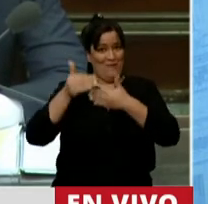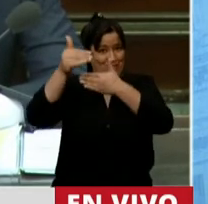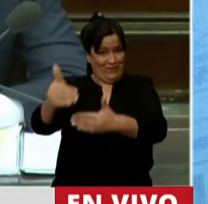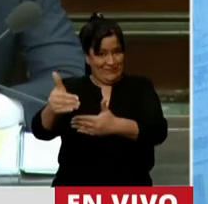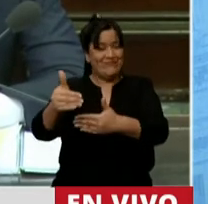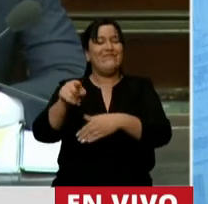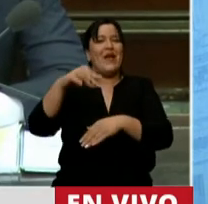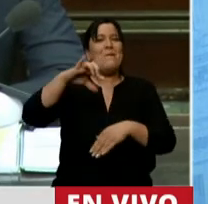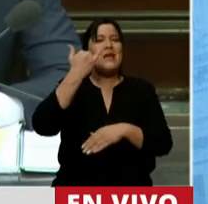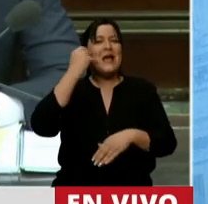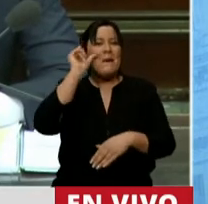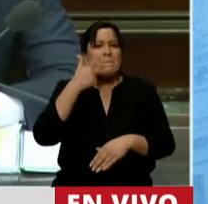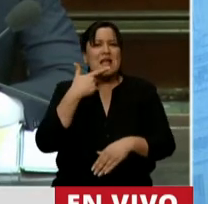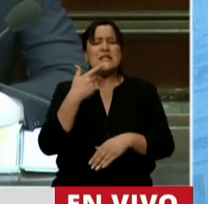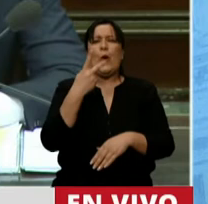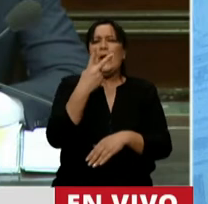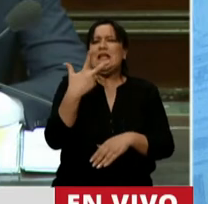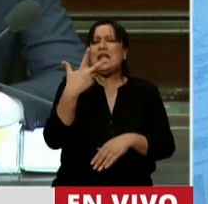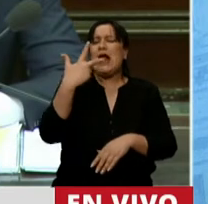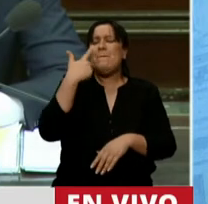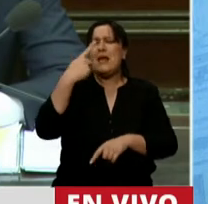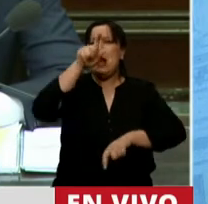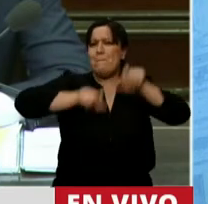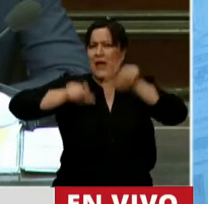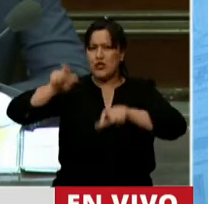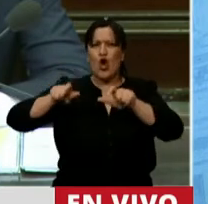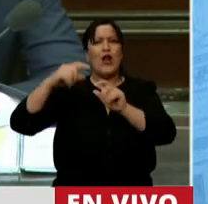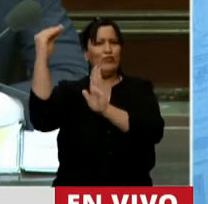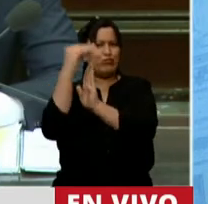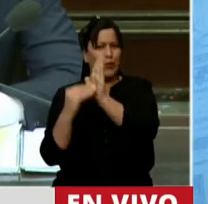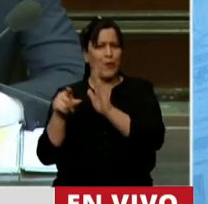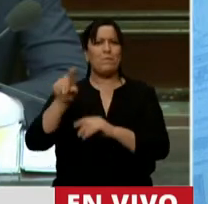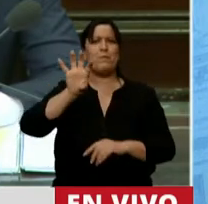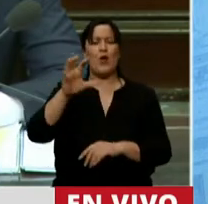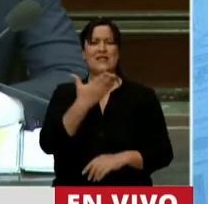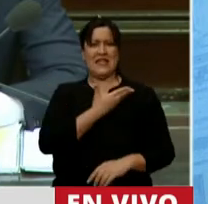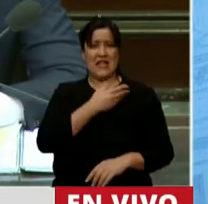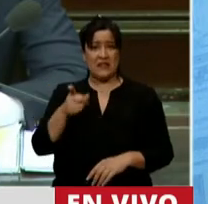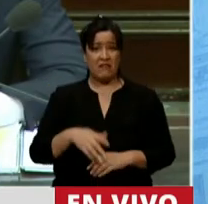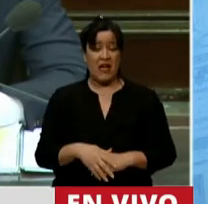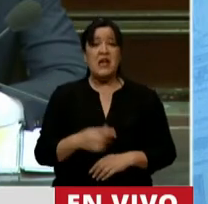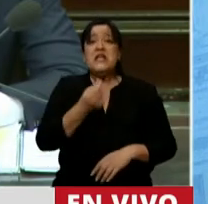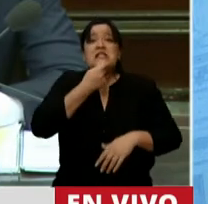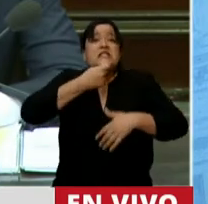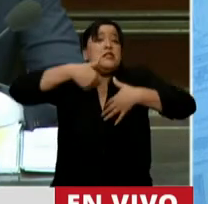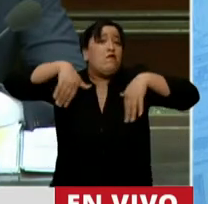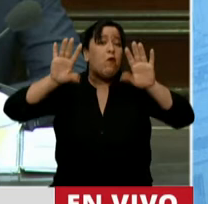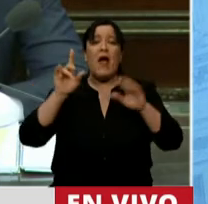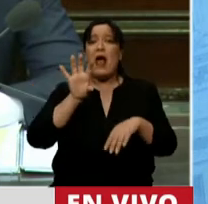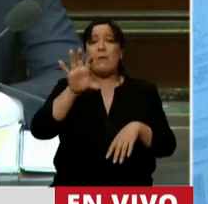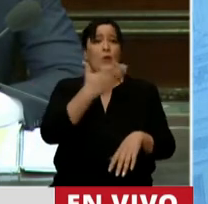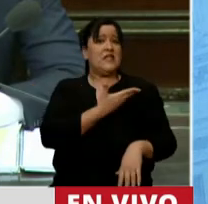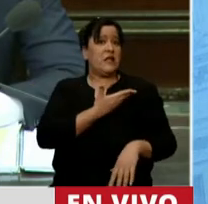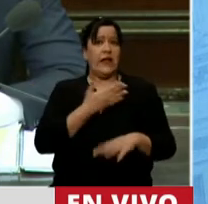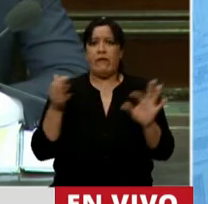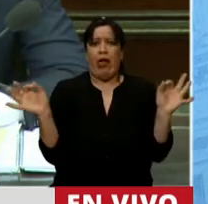la que entraron casi 23.000 contribuyentes en la provincia de Santa Fe? ¿Qué sería hoy de la provincia de Santa Fe sin 220